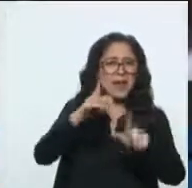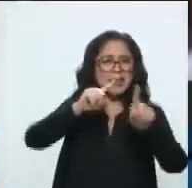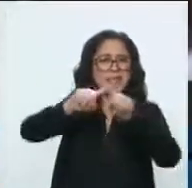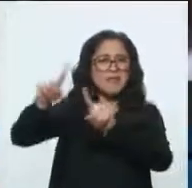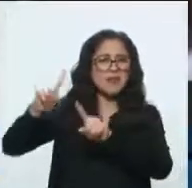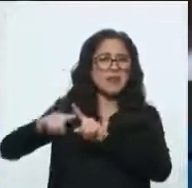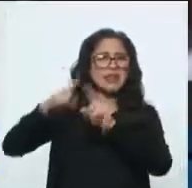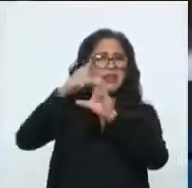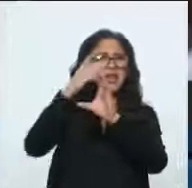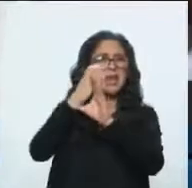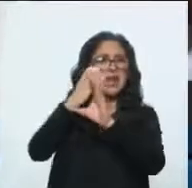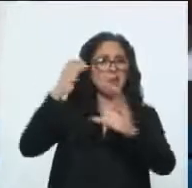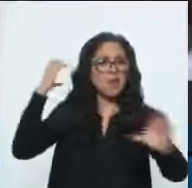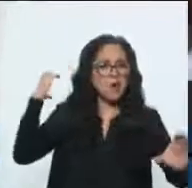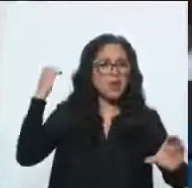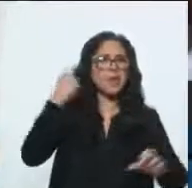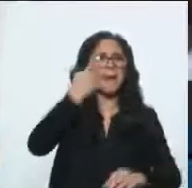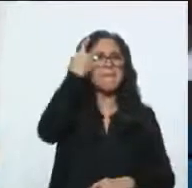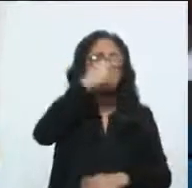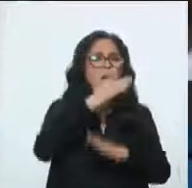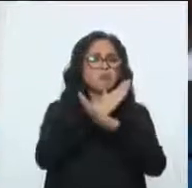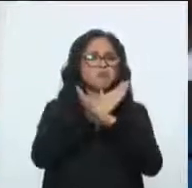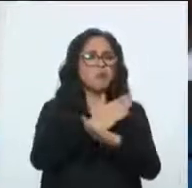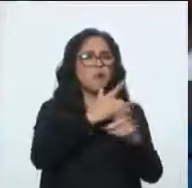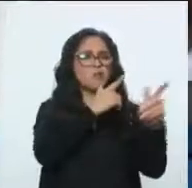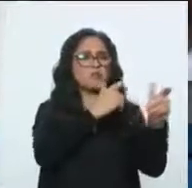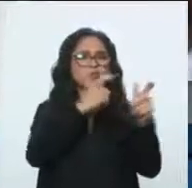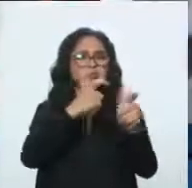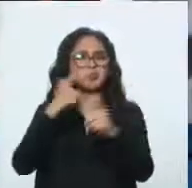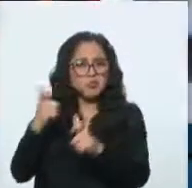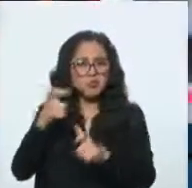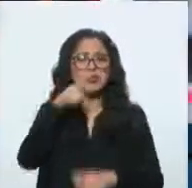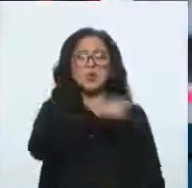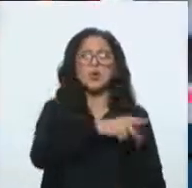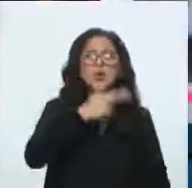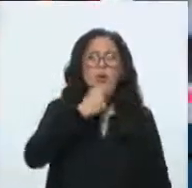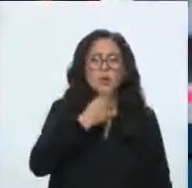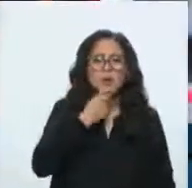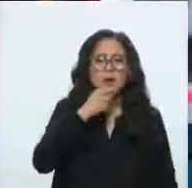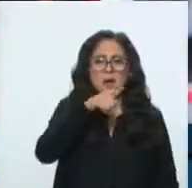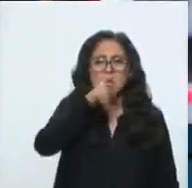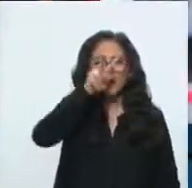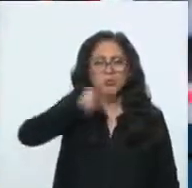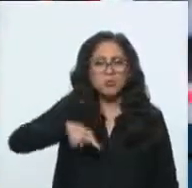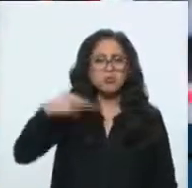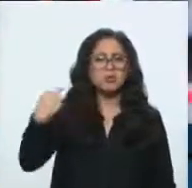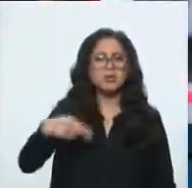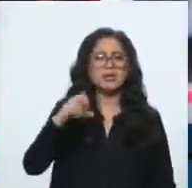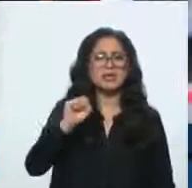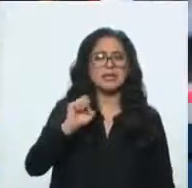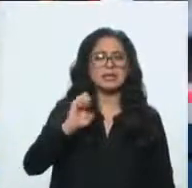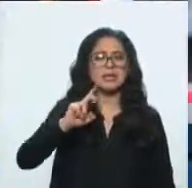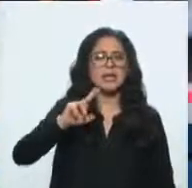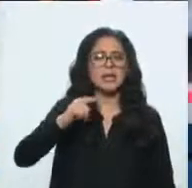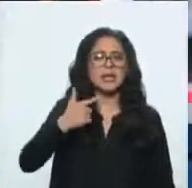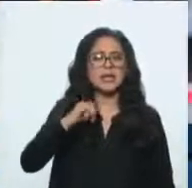blindadas que compartía el usuario Okono Kafka, un profesor del ITESO, que se llama Sergio Negrete,